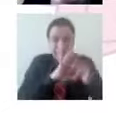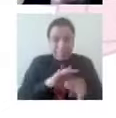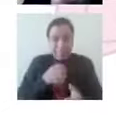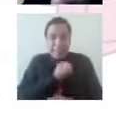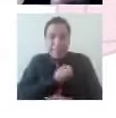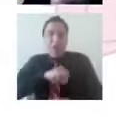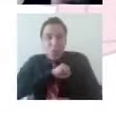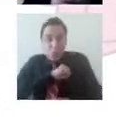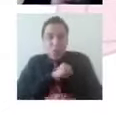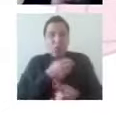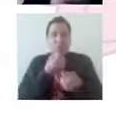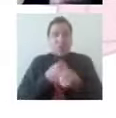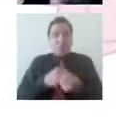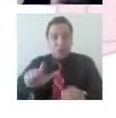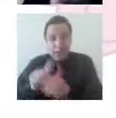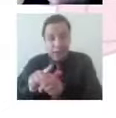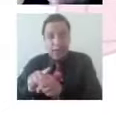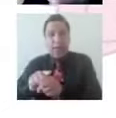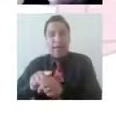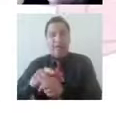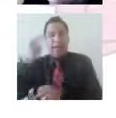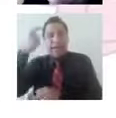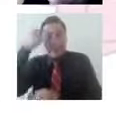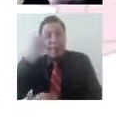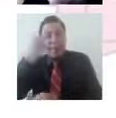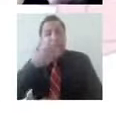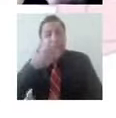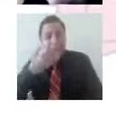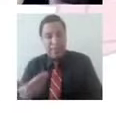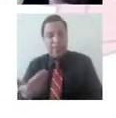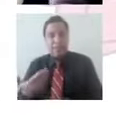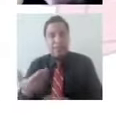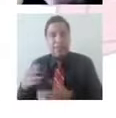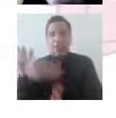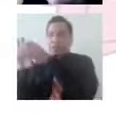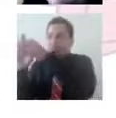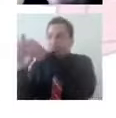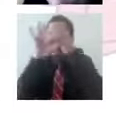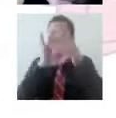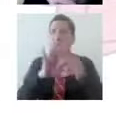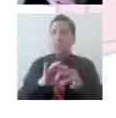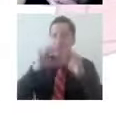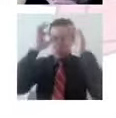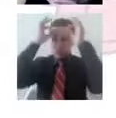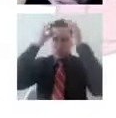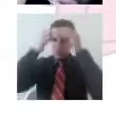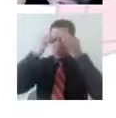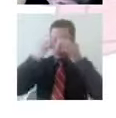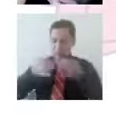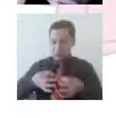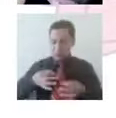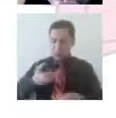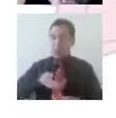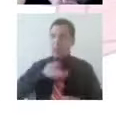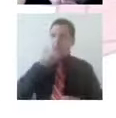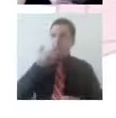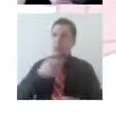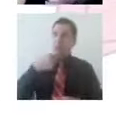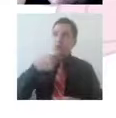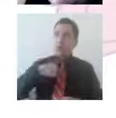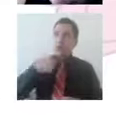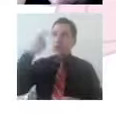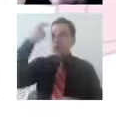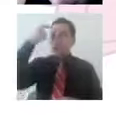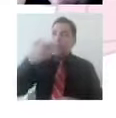que no estamos acostumbrados a hacer un proceso de reflexión respecto a la parte de la salud mental. Y hay que